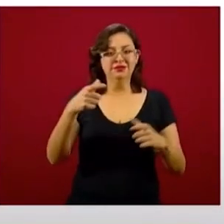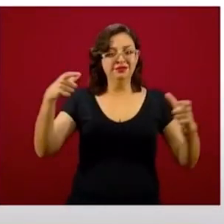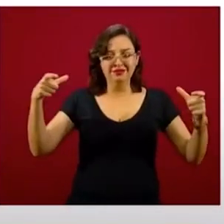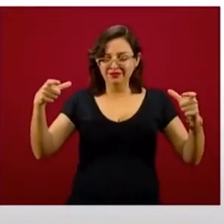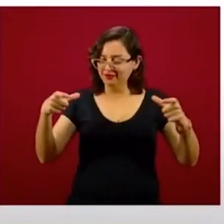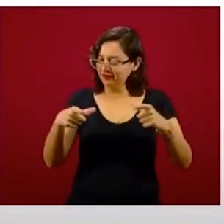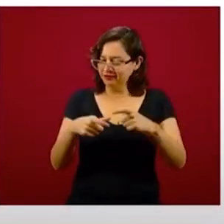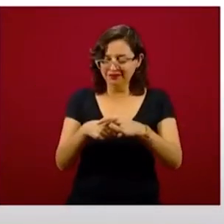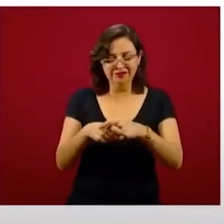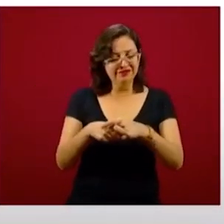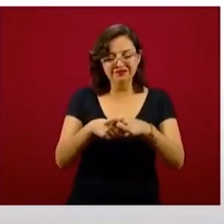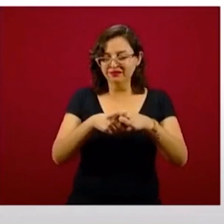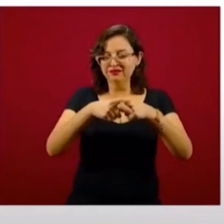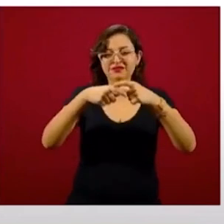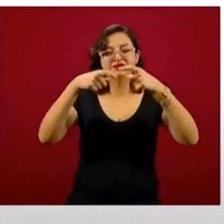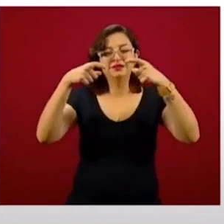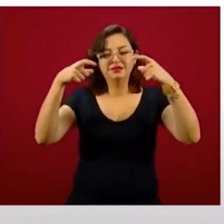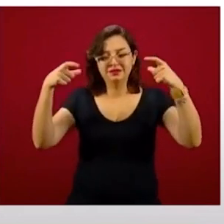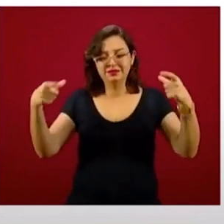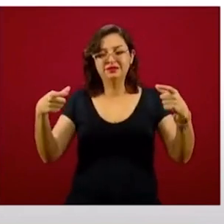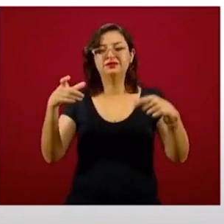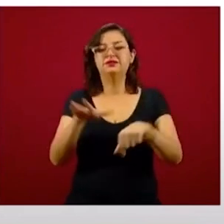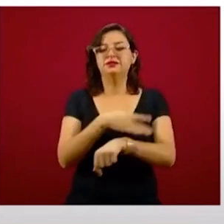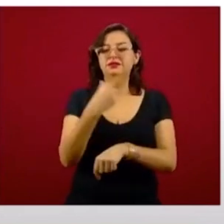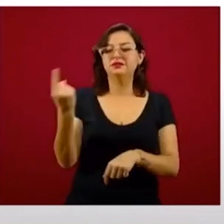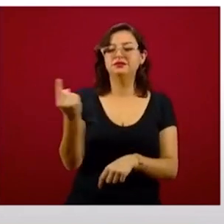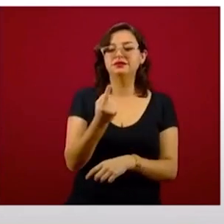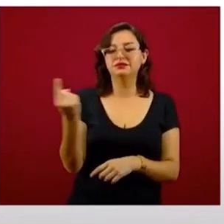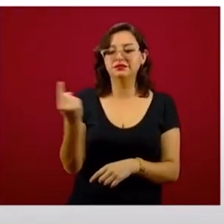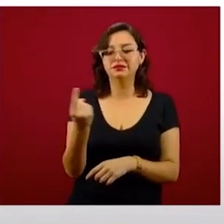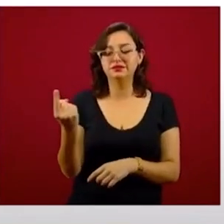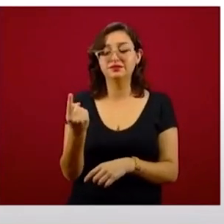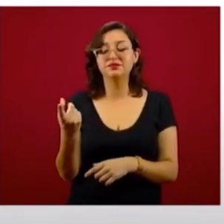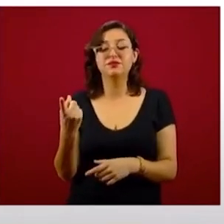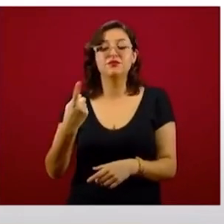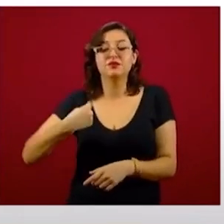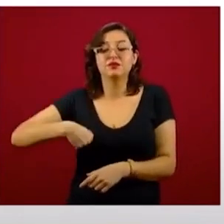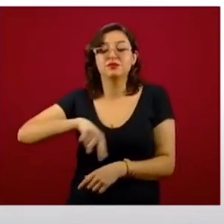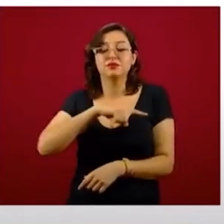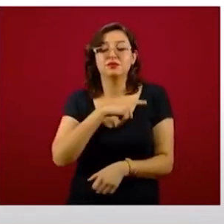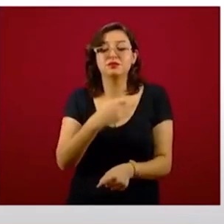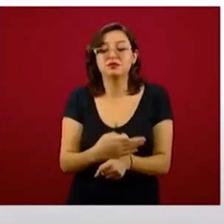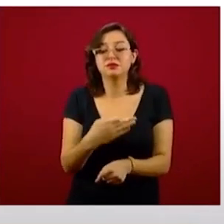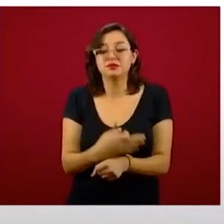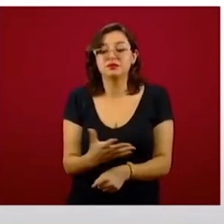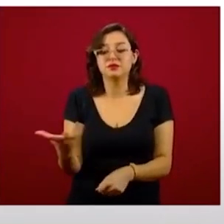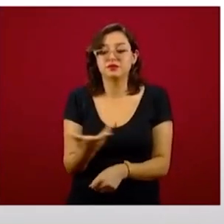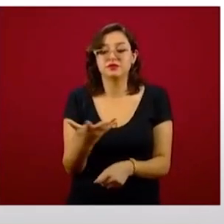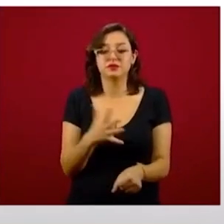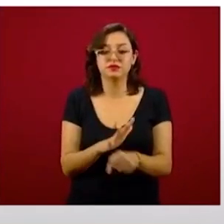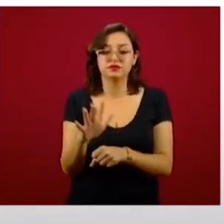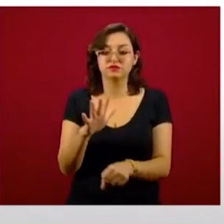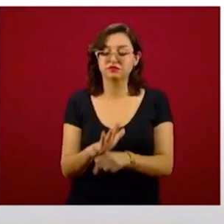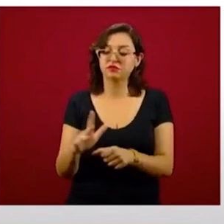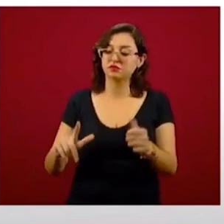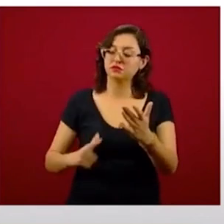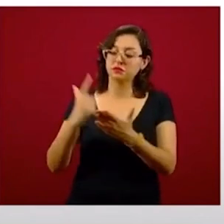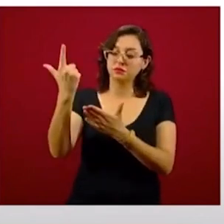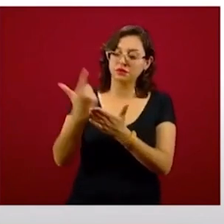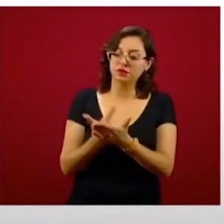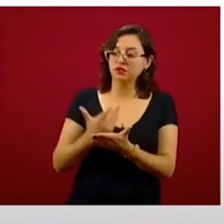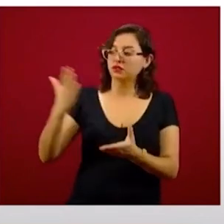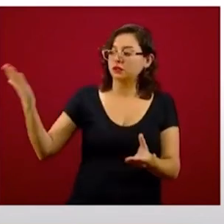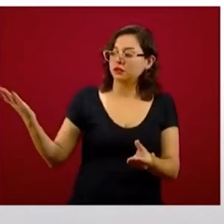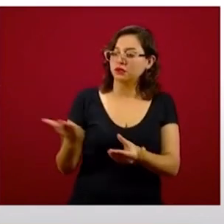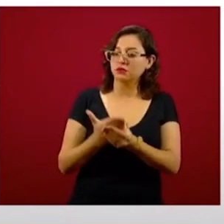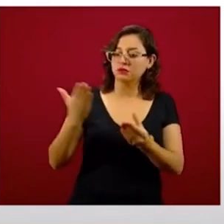En crecimiento, porque básicamente lo que estamos haciendo ahora es recibiendo la base de datos, dándole